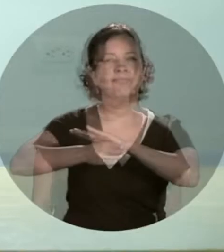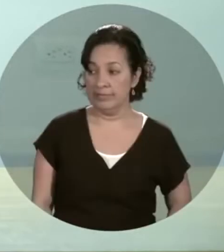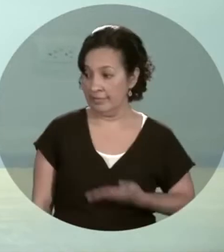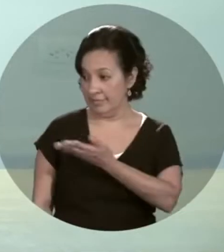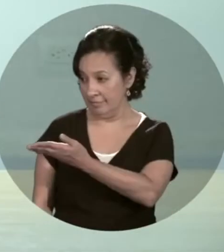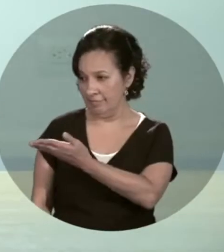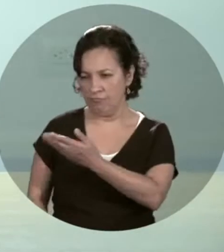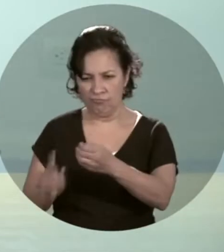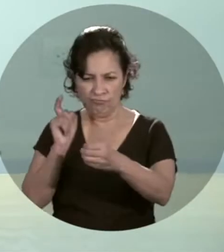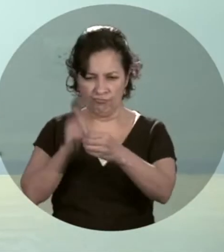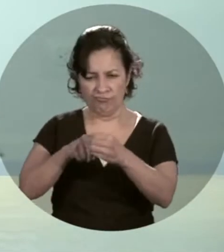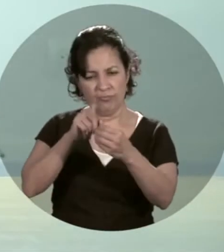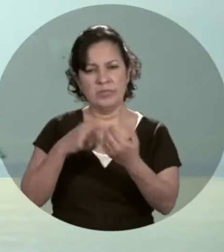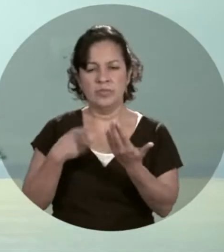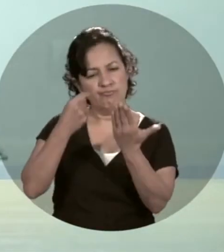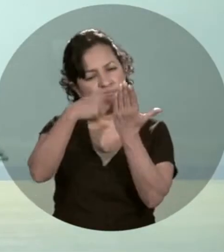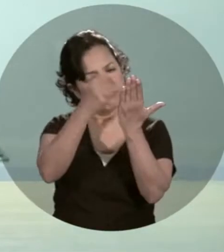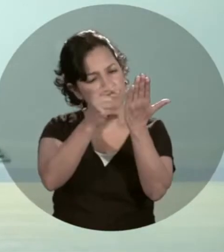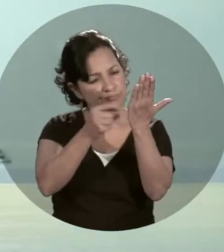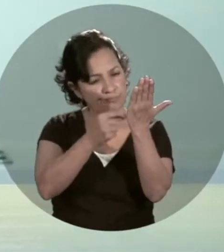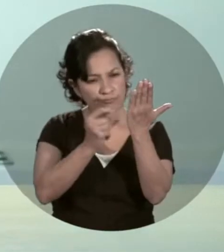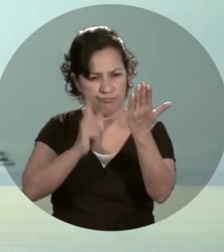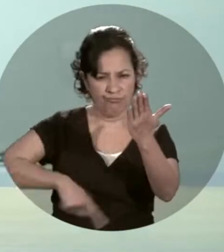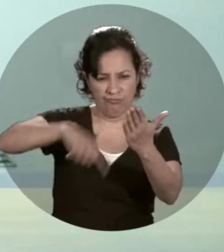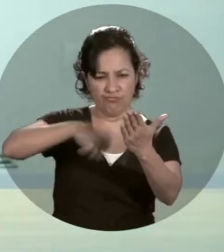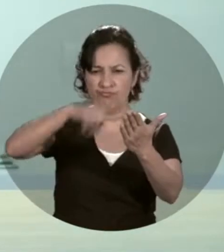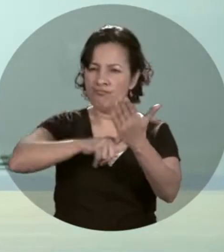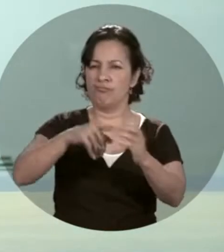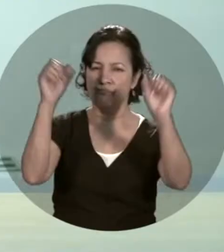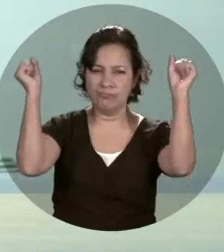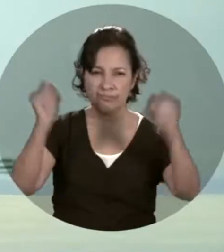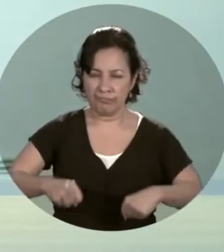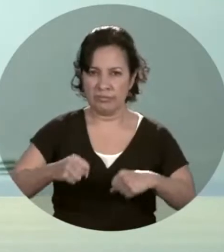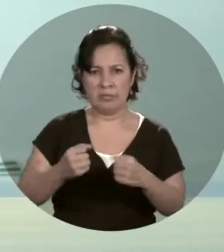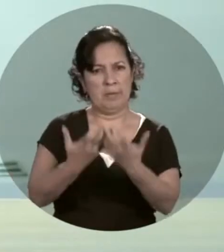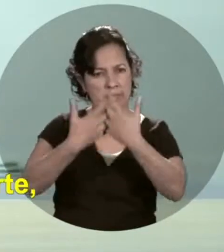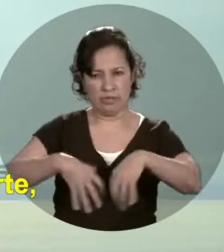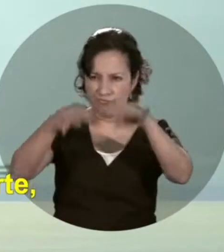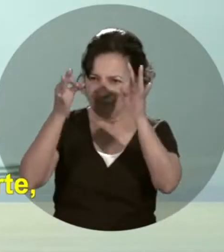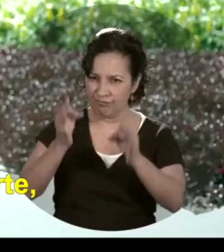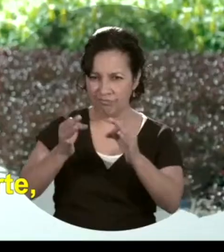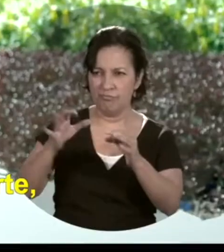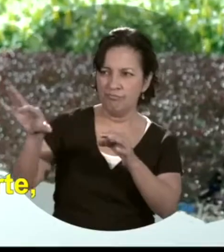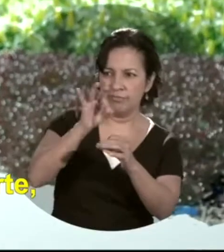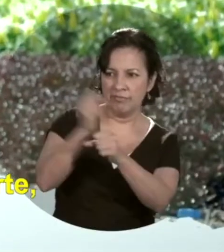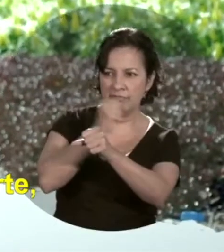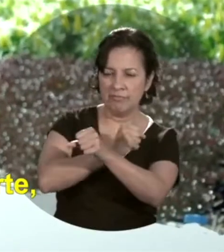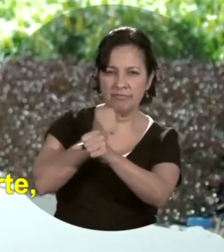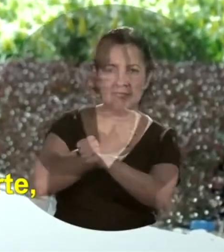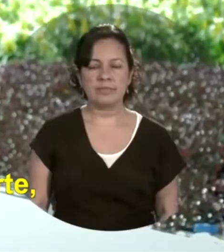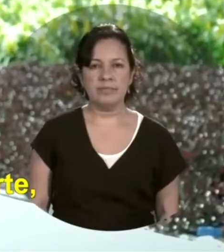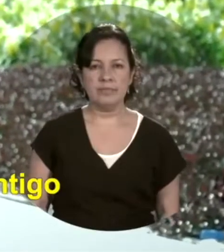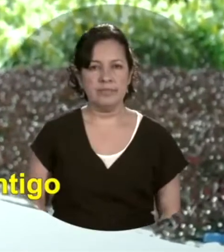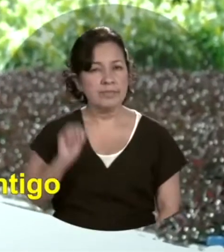vinculación se gestiona los requisitos para la firma del contrato y así la empresa oficializa la selección del candidato recuerda